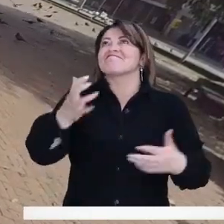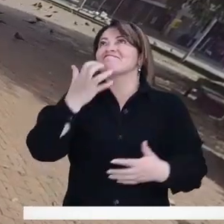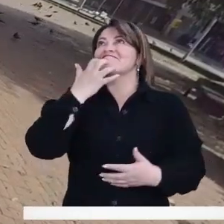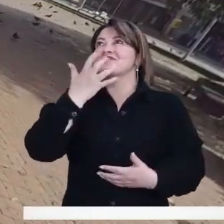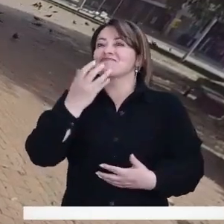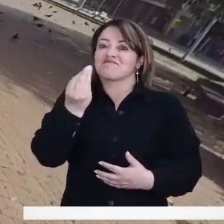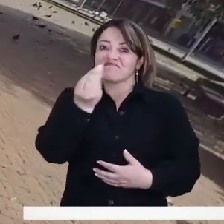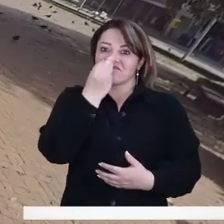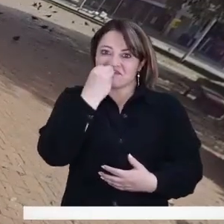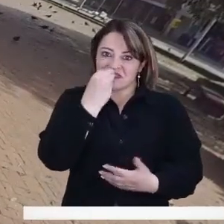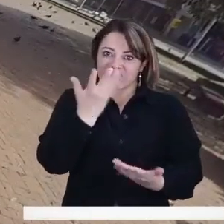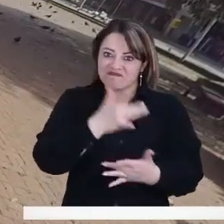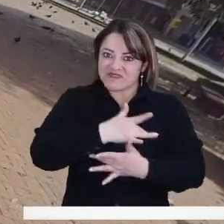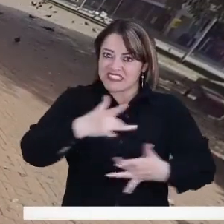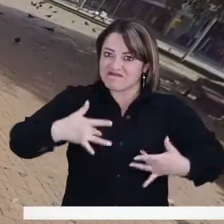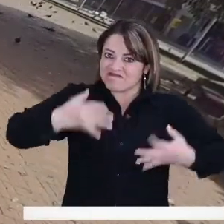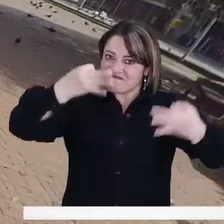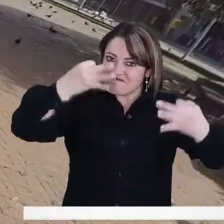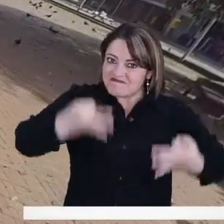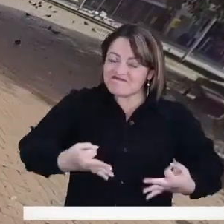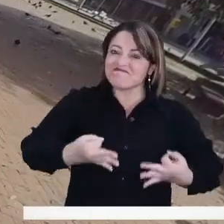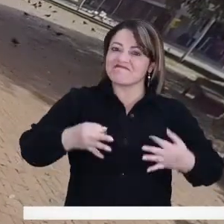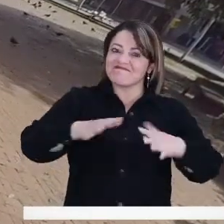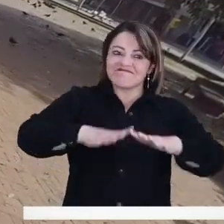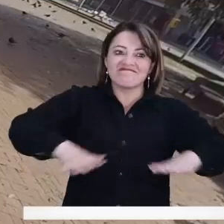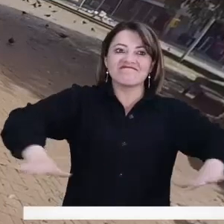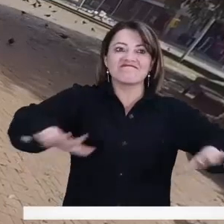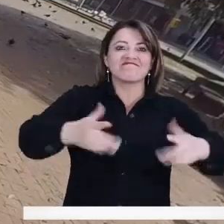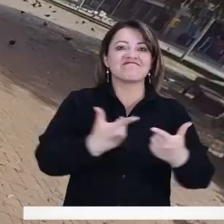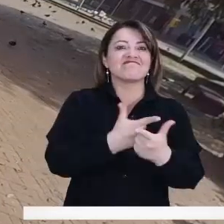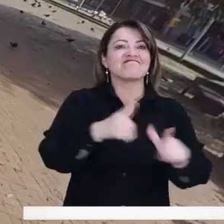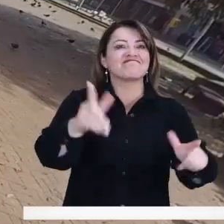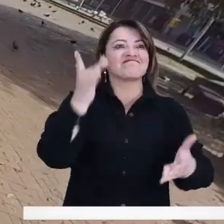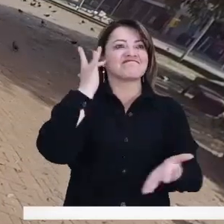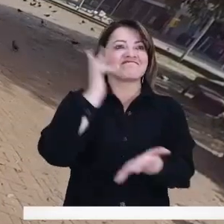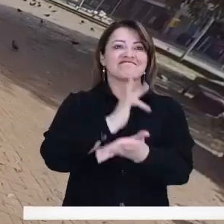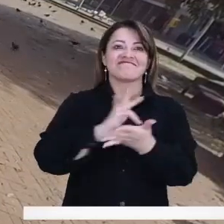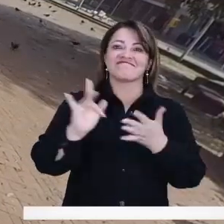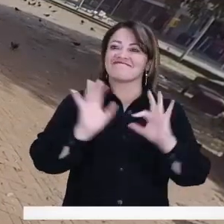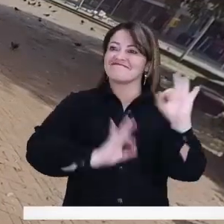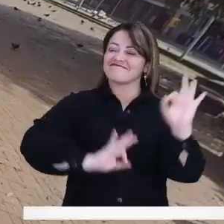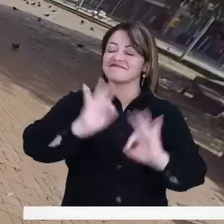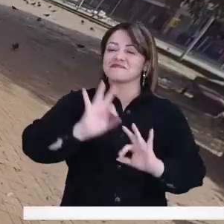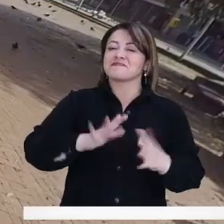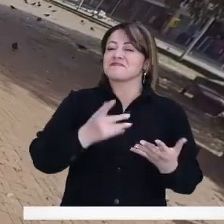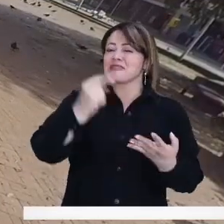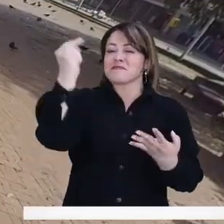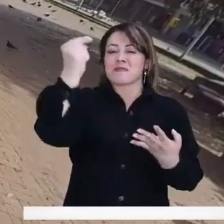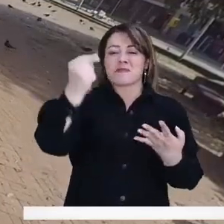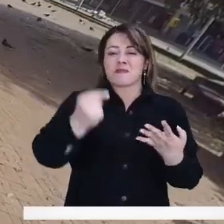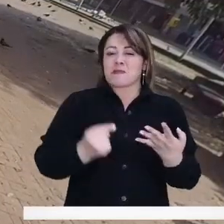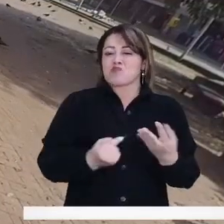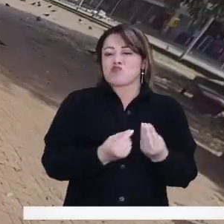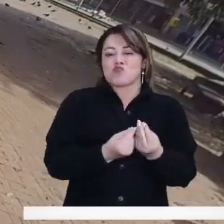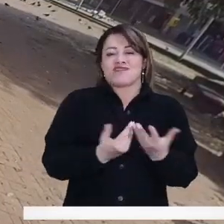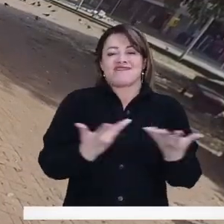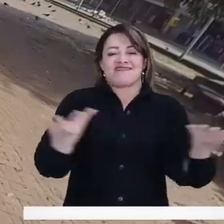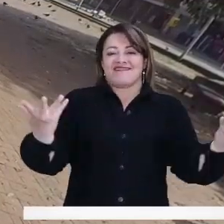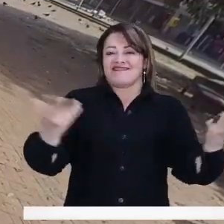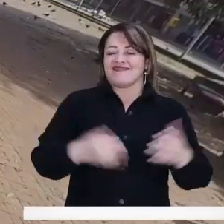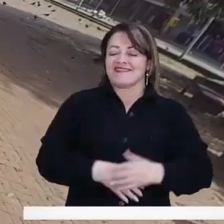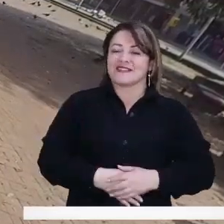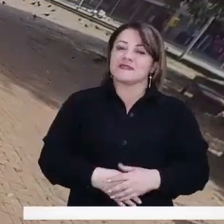Digamos, uno quisiera tener una alimentación sana, un espacio libre, limpio, organizado. Entonces, son varios,